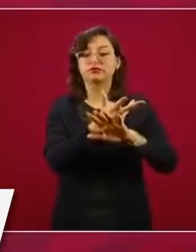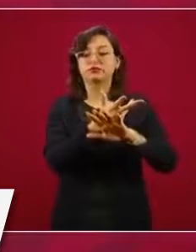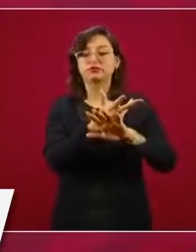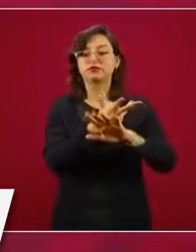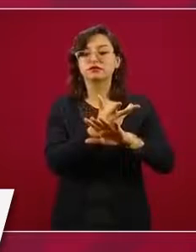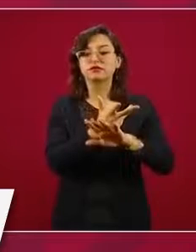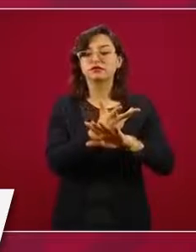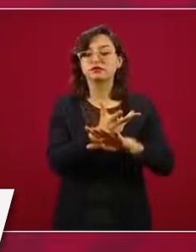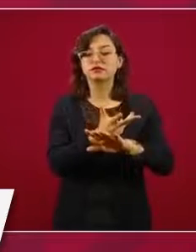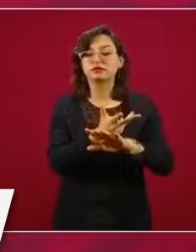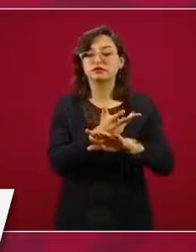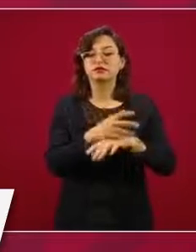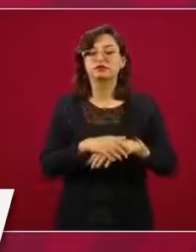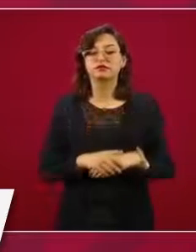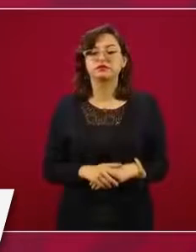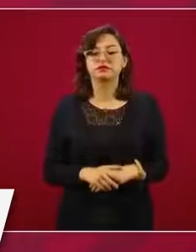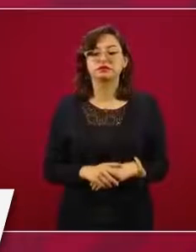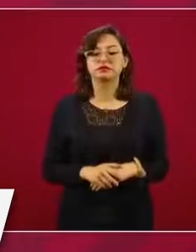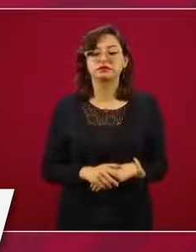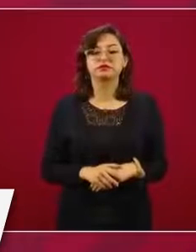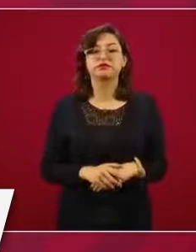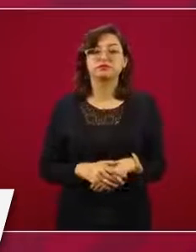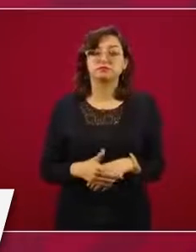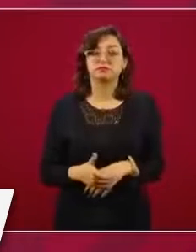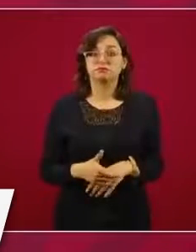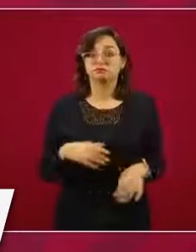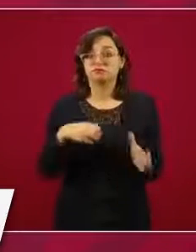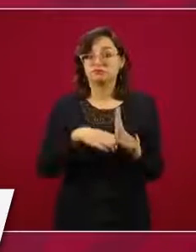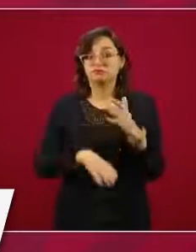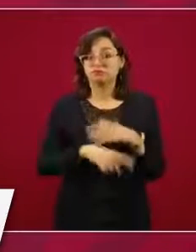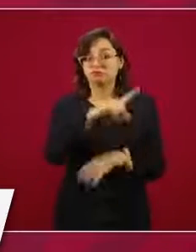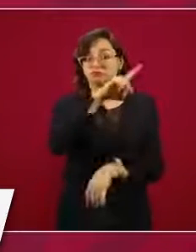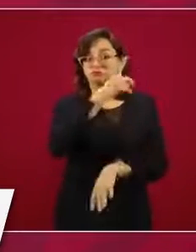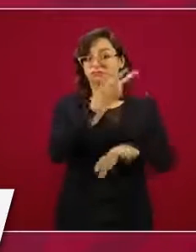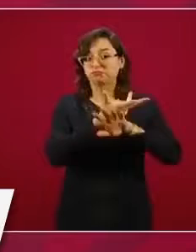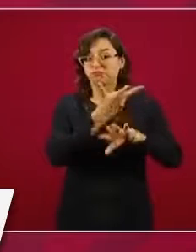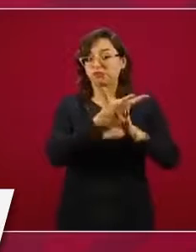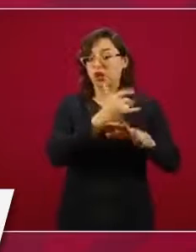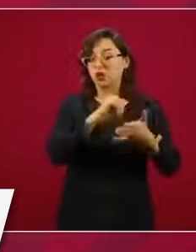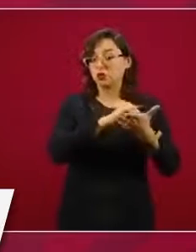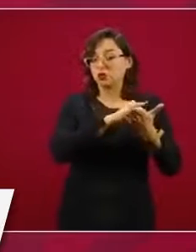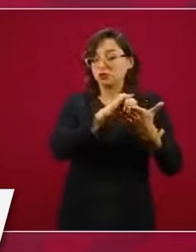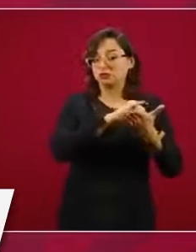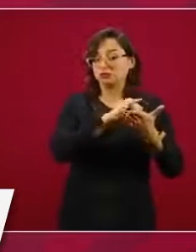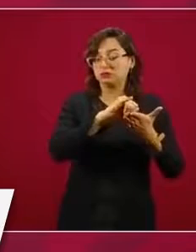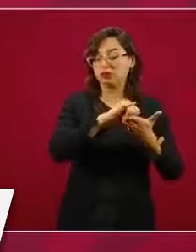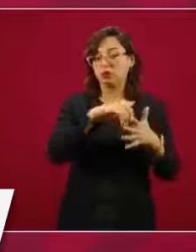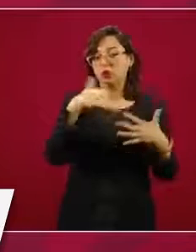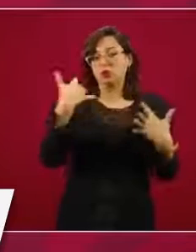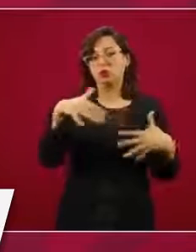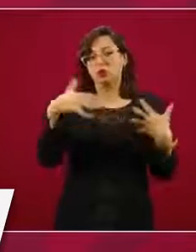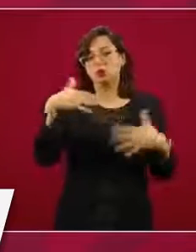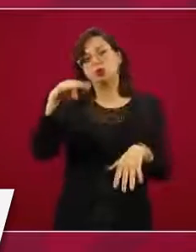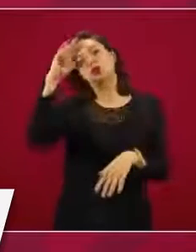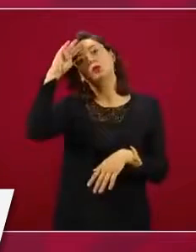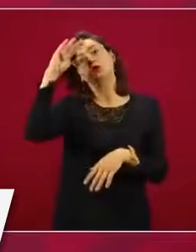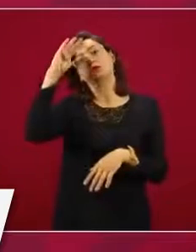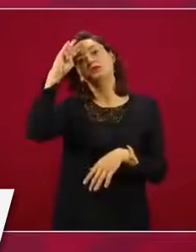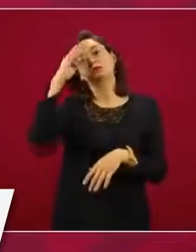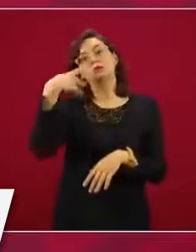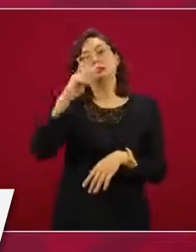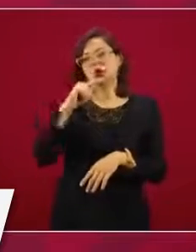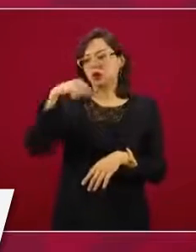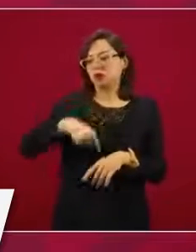ciudades como Nueva York. Nosotros nos dio tiempo para